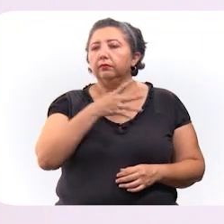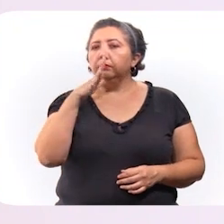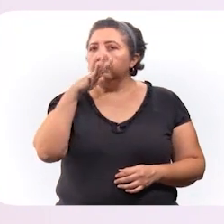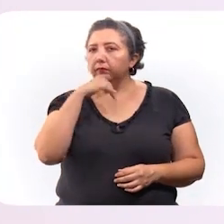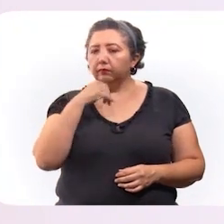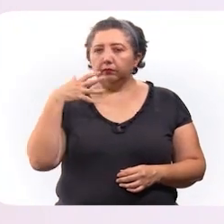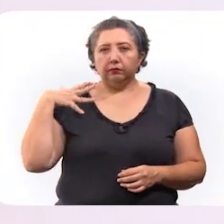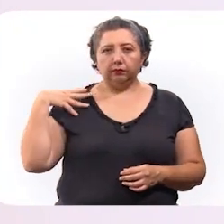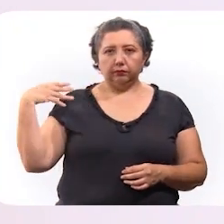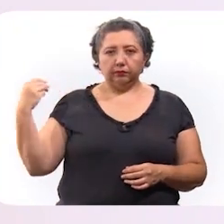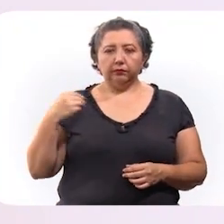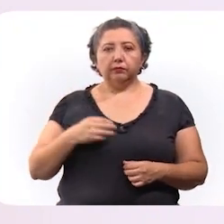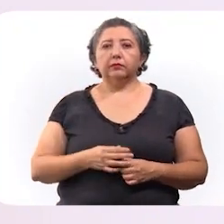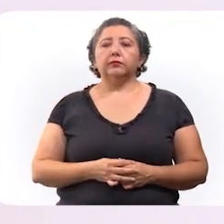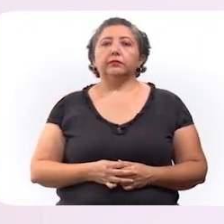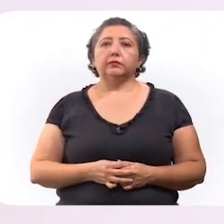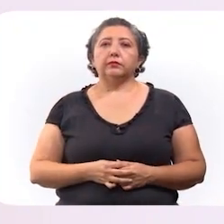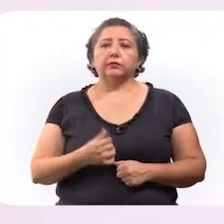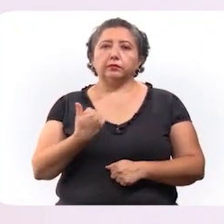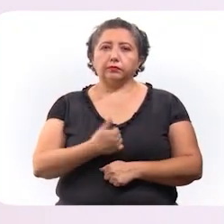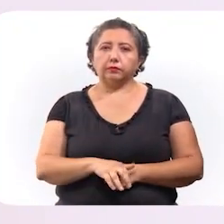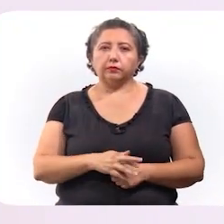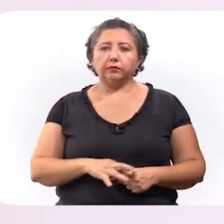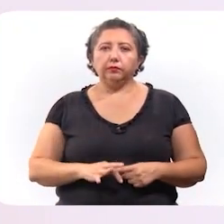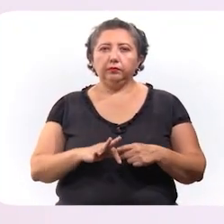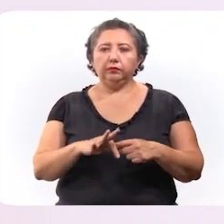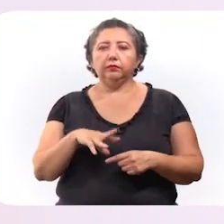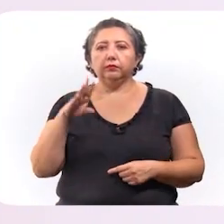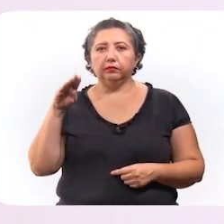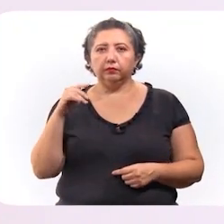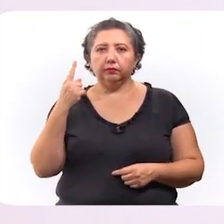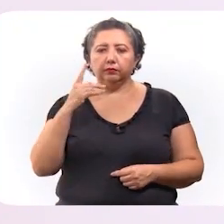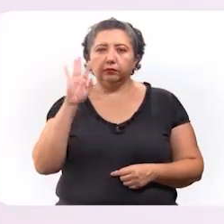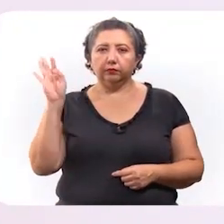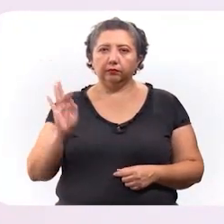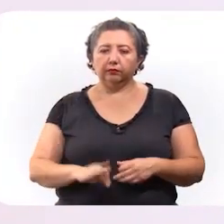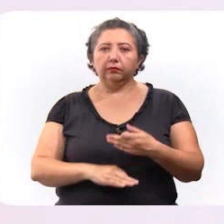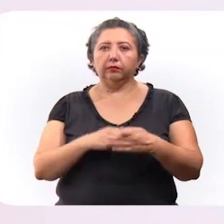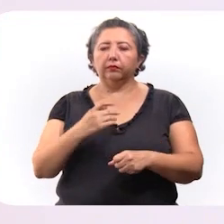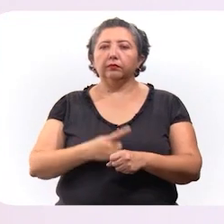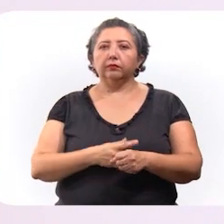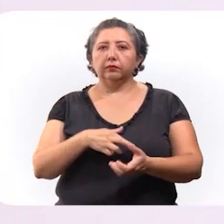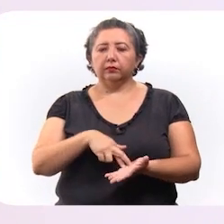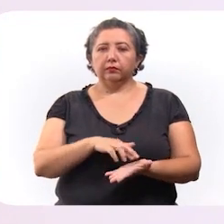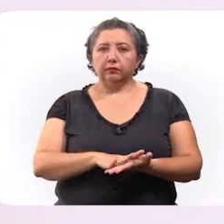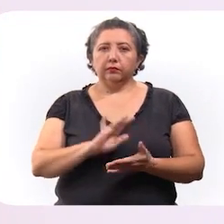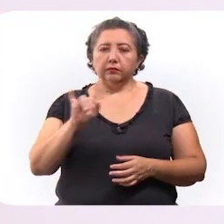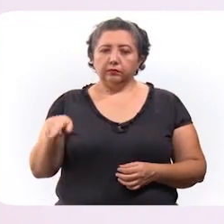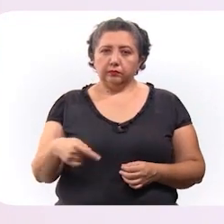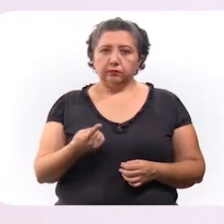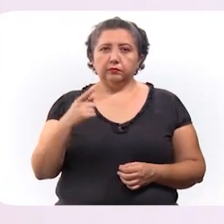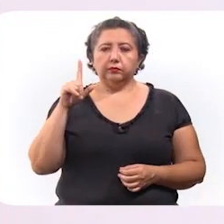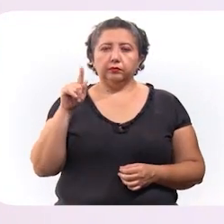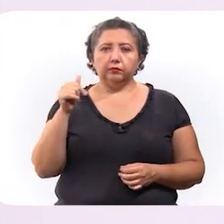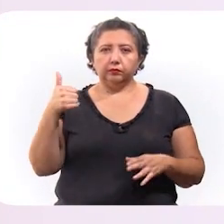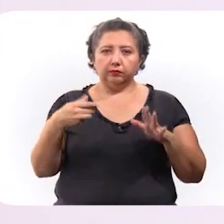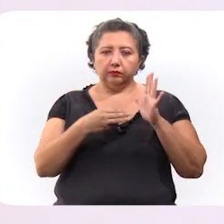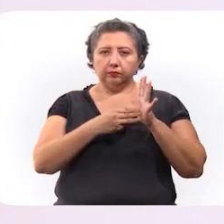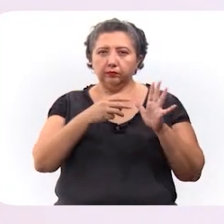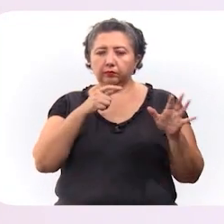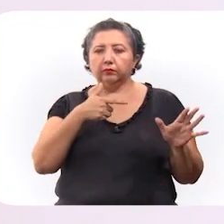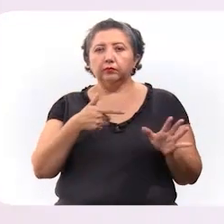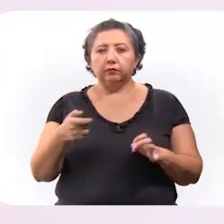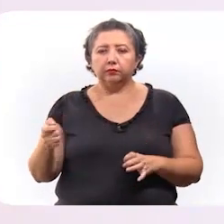presentan síntomas ni pueden contagiar. Esta cifra representa el 91% del total de contagios registrados, que son 76